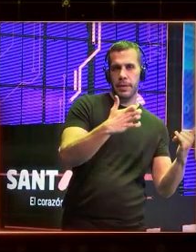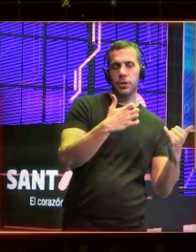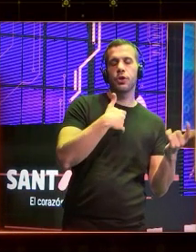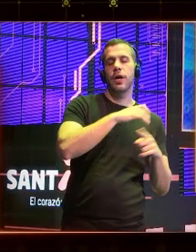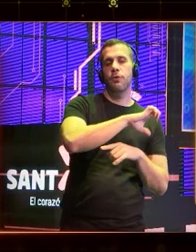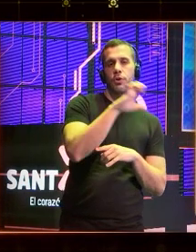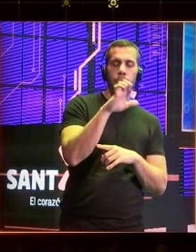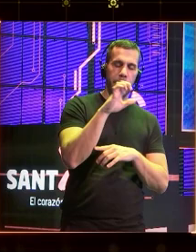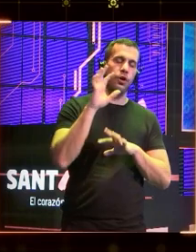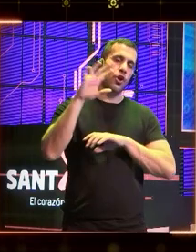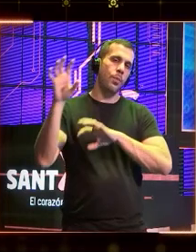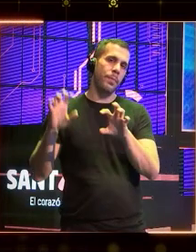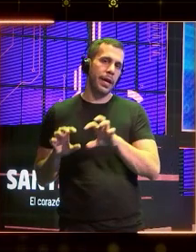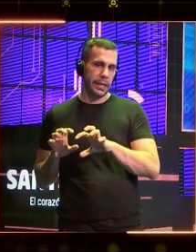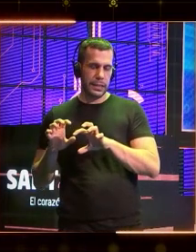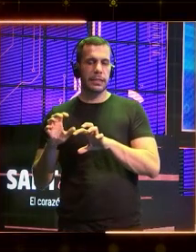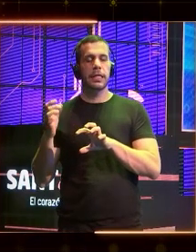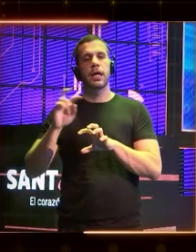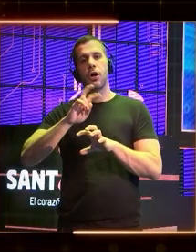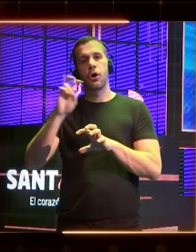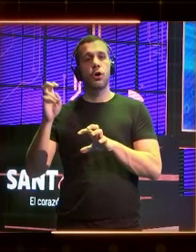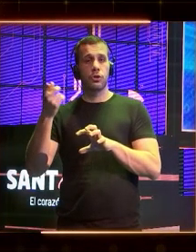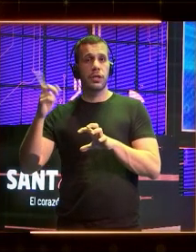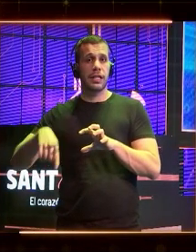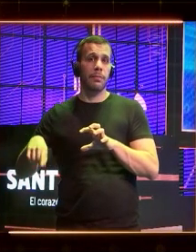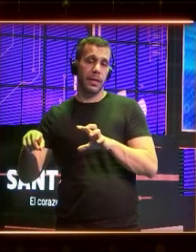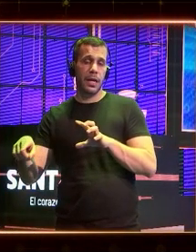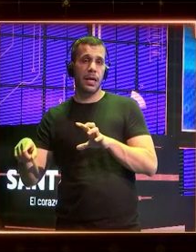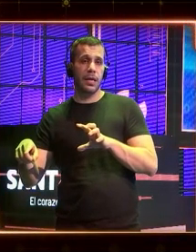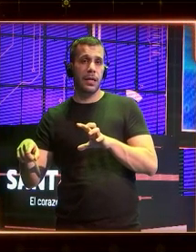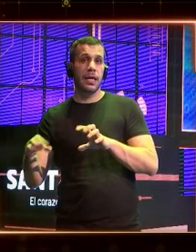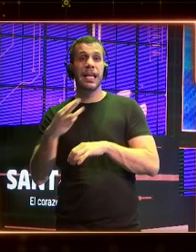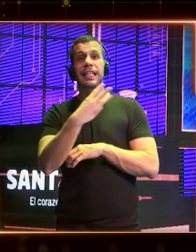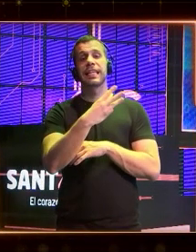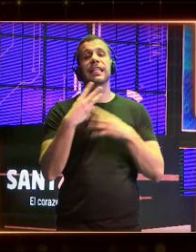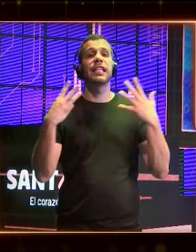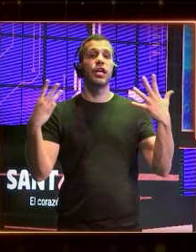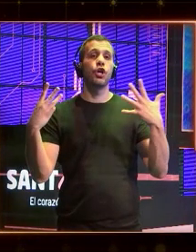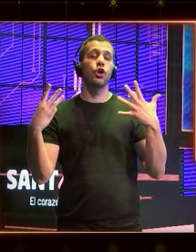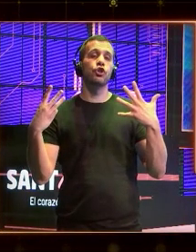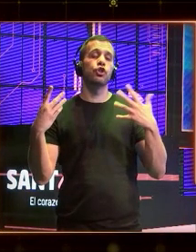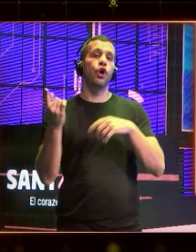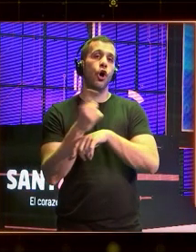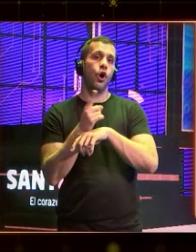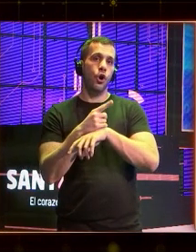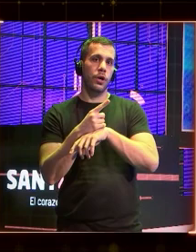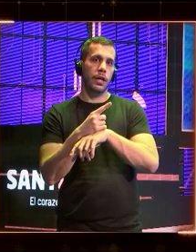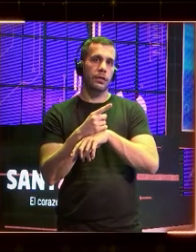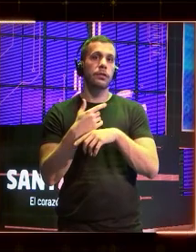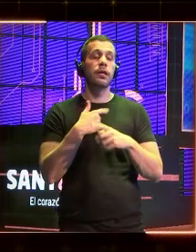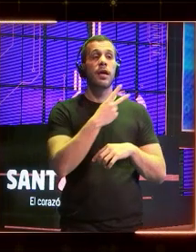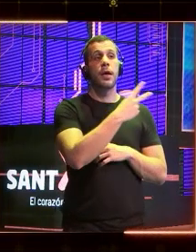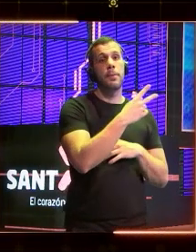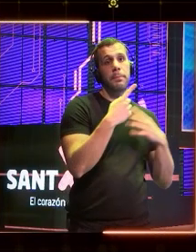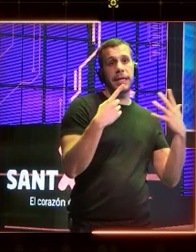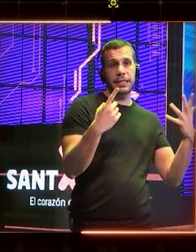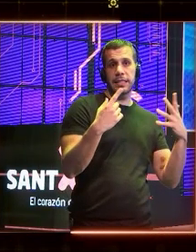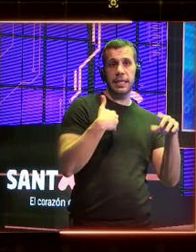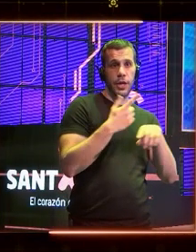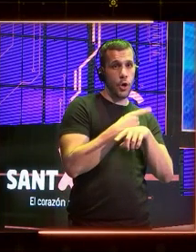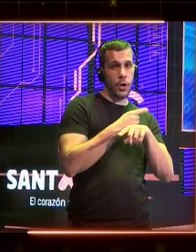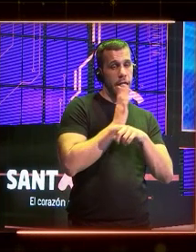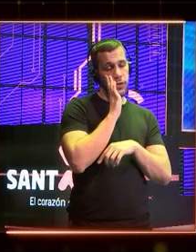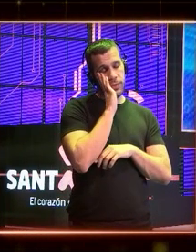miembros y convocó el árbitro desde la Comisión Europea fue un trílogo de 38 horas de los cuales 26 los tuve sin dormir porque sabía que si se me iban no iban a volver